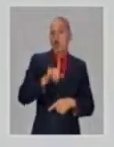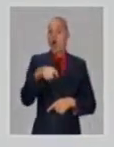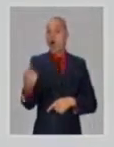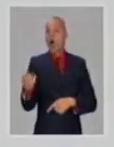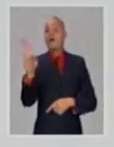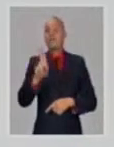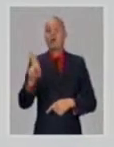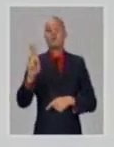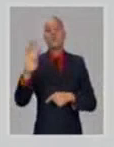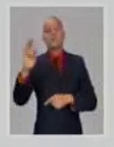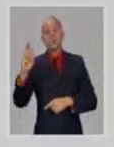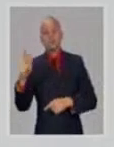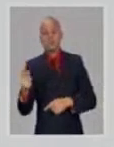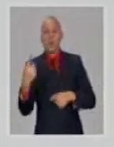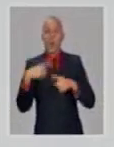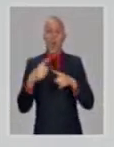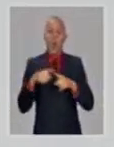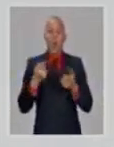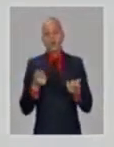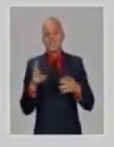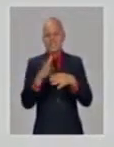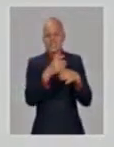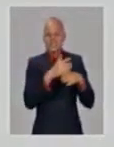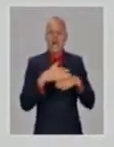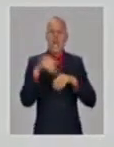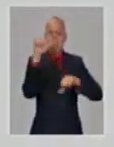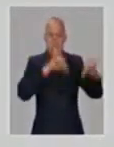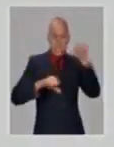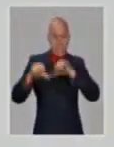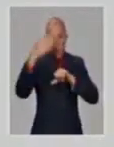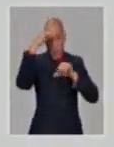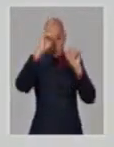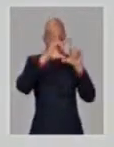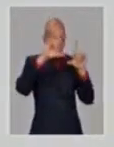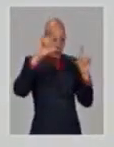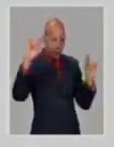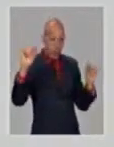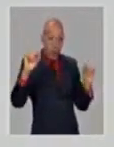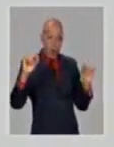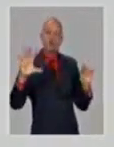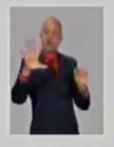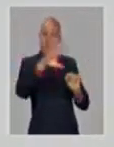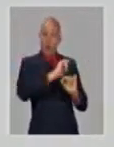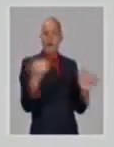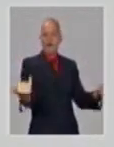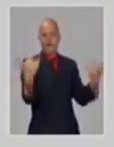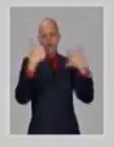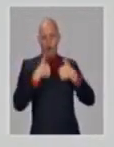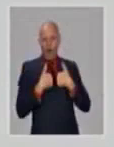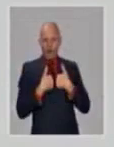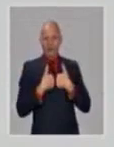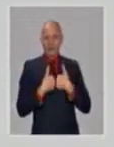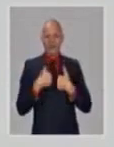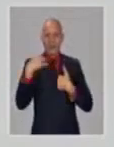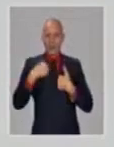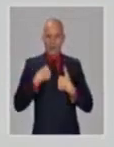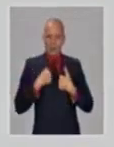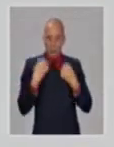la red de laboratorios COVID porque todas estas muestras proceden de la red que hoy Cuba